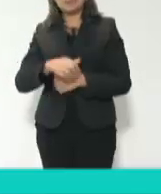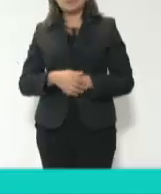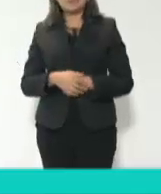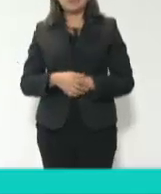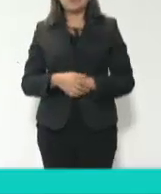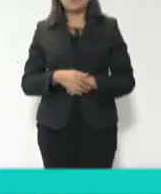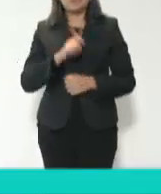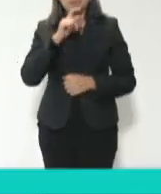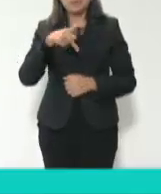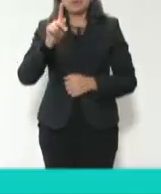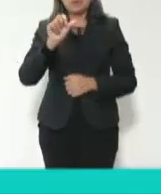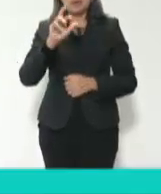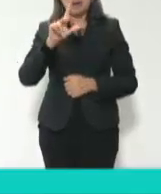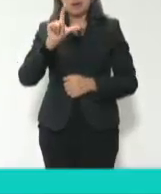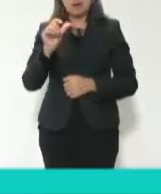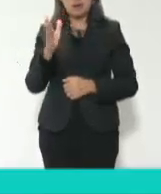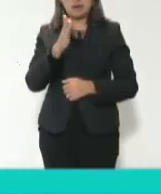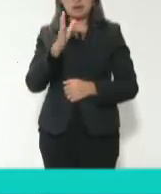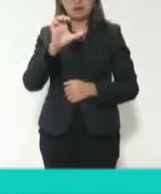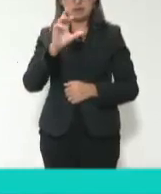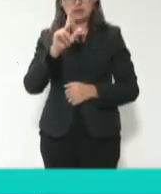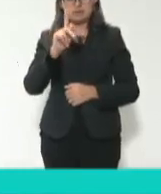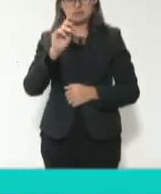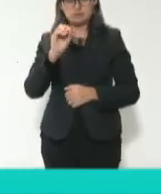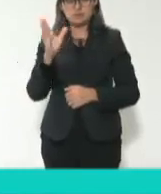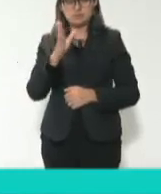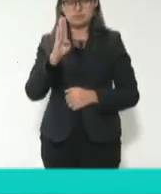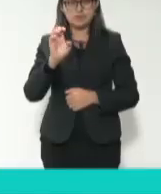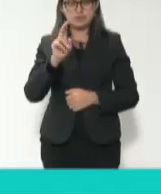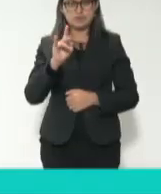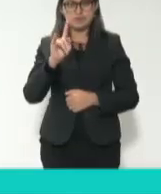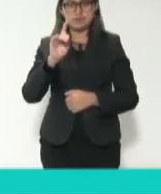Carla Crespo Benítez, de Transparencia Mexicana.